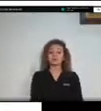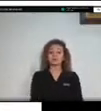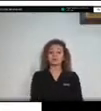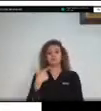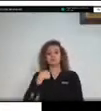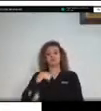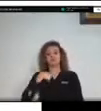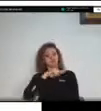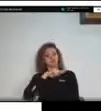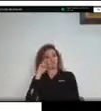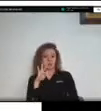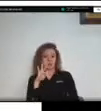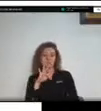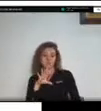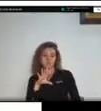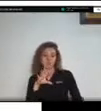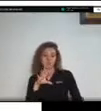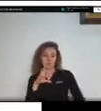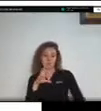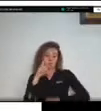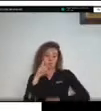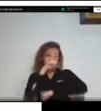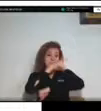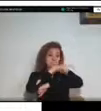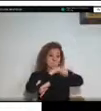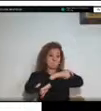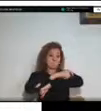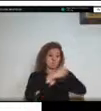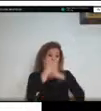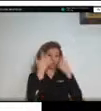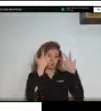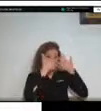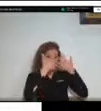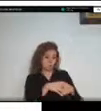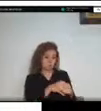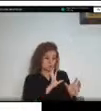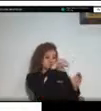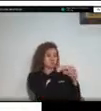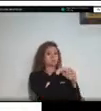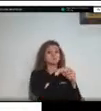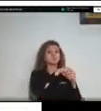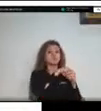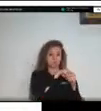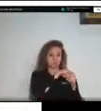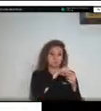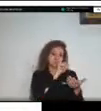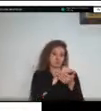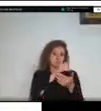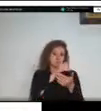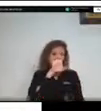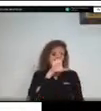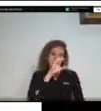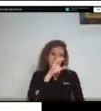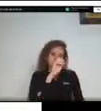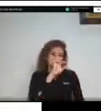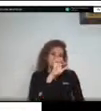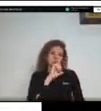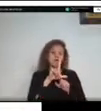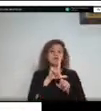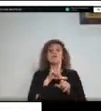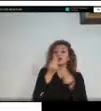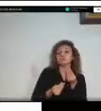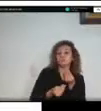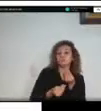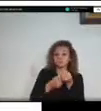particularmente quienes hacemos parte del grupo empresarial Ecopetrol trabajamos para gestionar la probabilidad de ocurrencia de